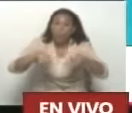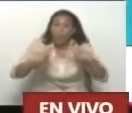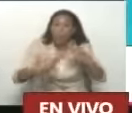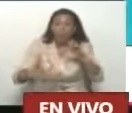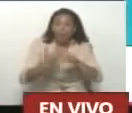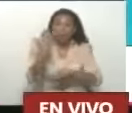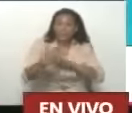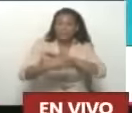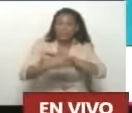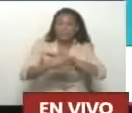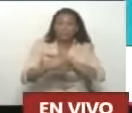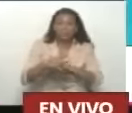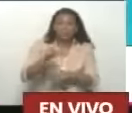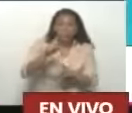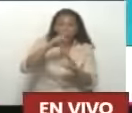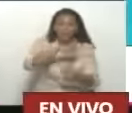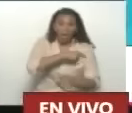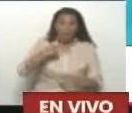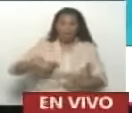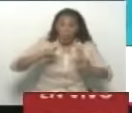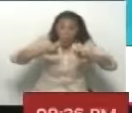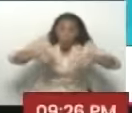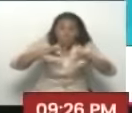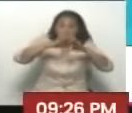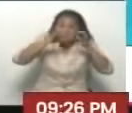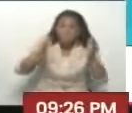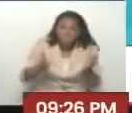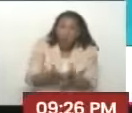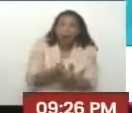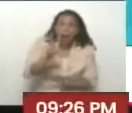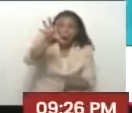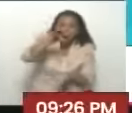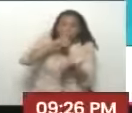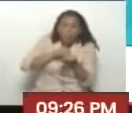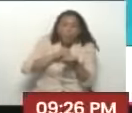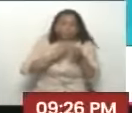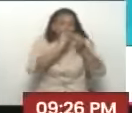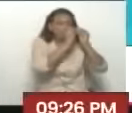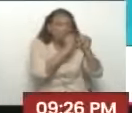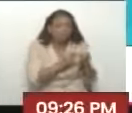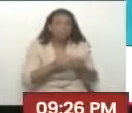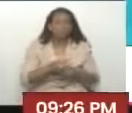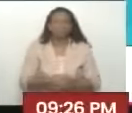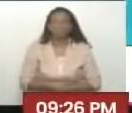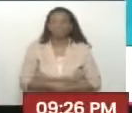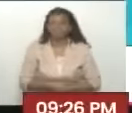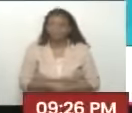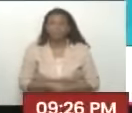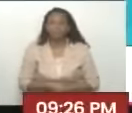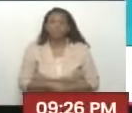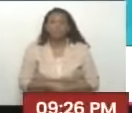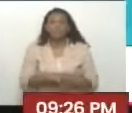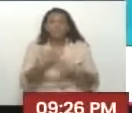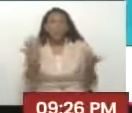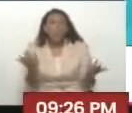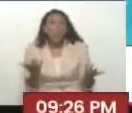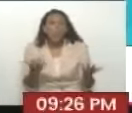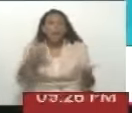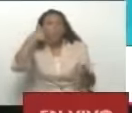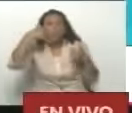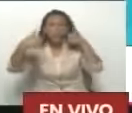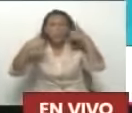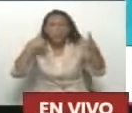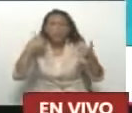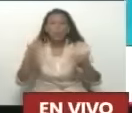presidente. Ese nuevo mundo multipolar que tanto usted defiende y tanto usted propicia. Mira, ¿cuánto tiene ahí en el teléfono?